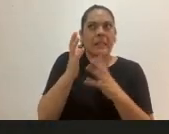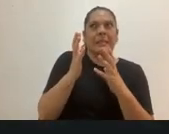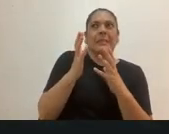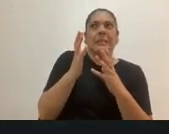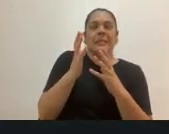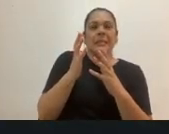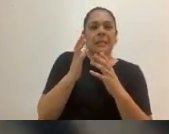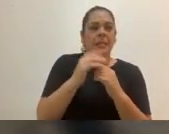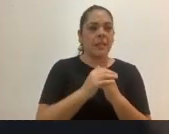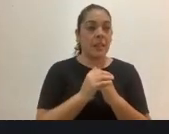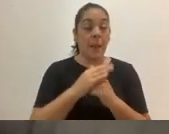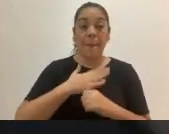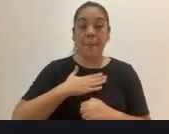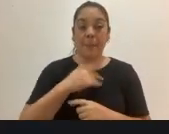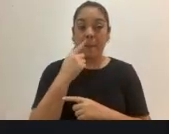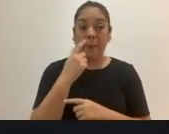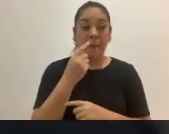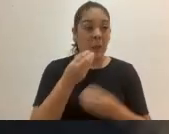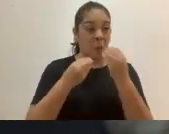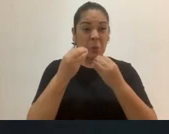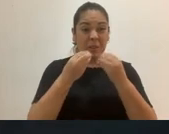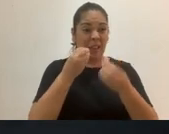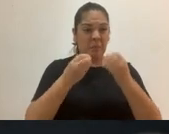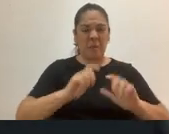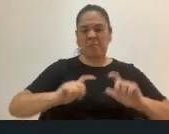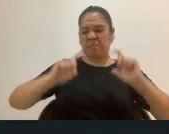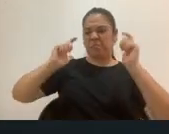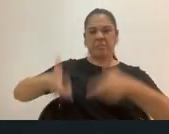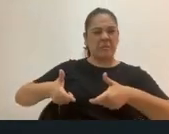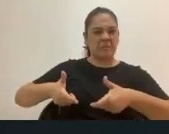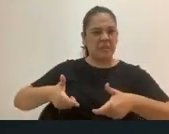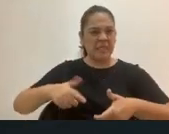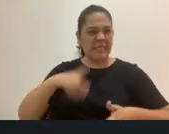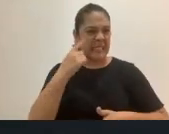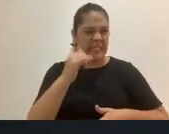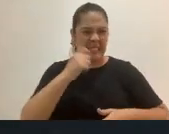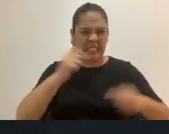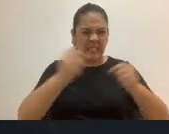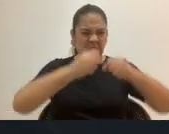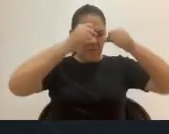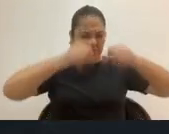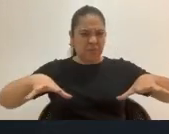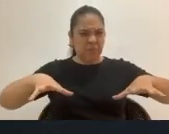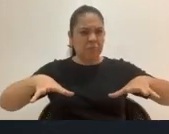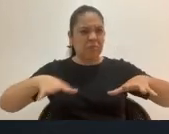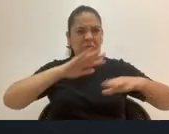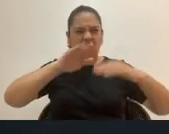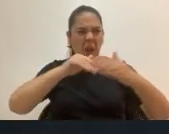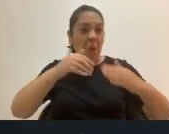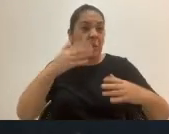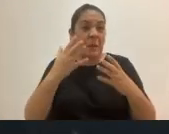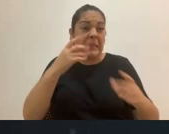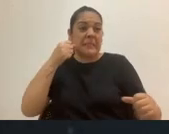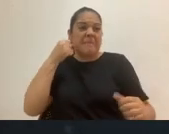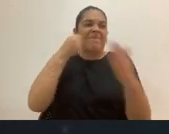Si a mi padre no le gustaba la cena, la tiraba. Si se cabreaba rompía la vitrocerámica. Por no romperle la cara a tu